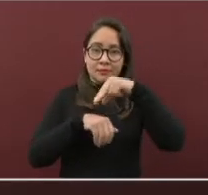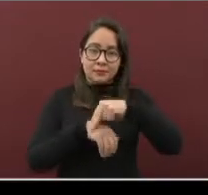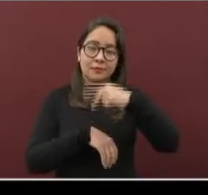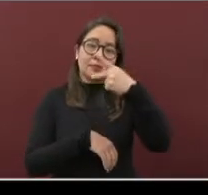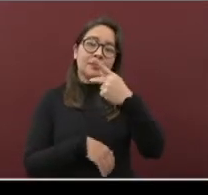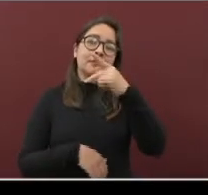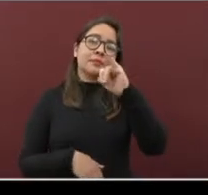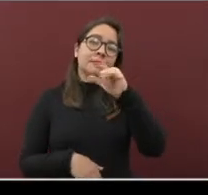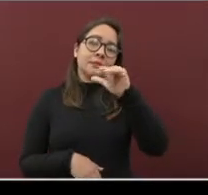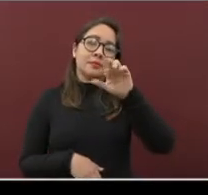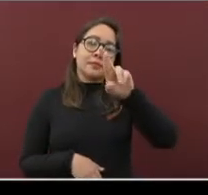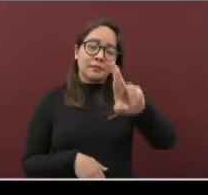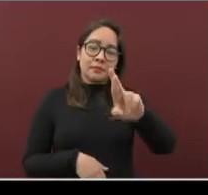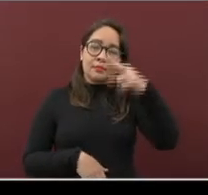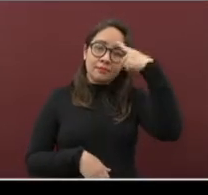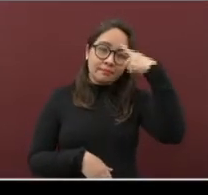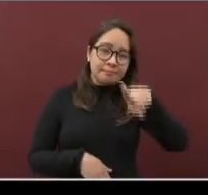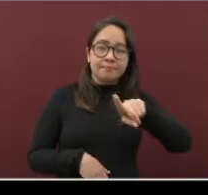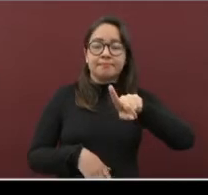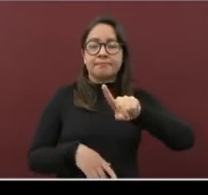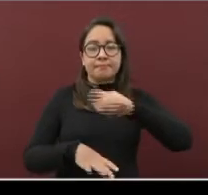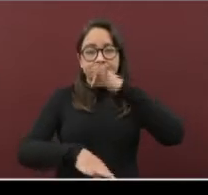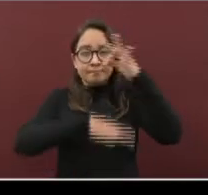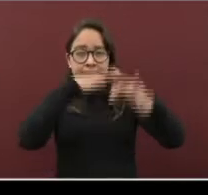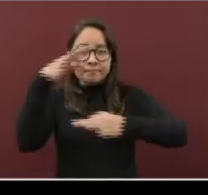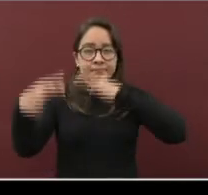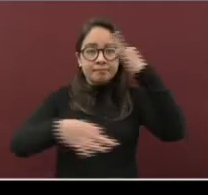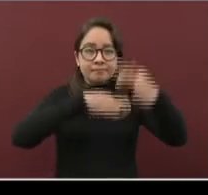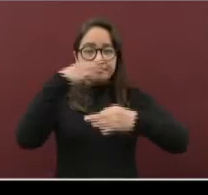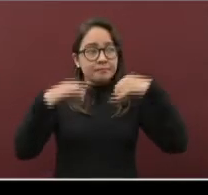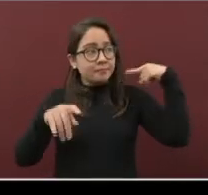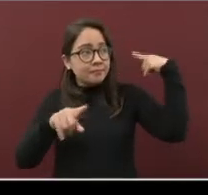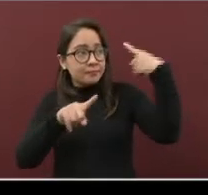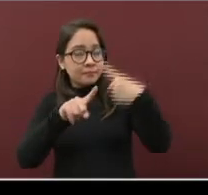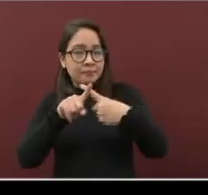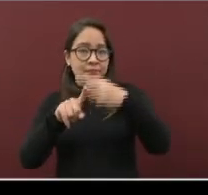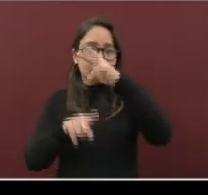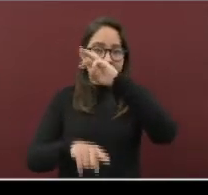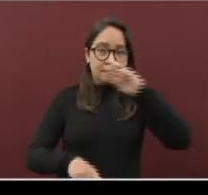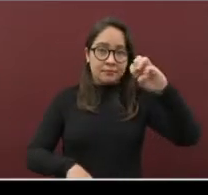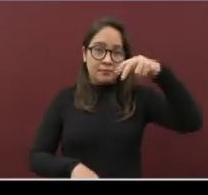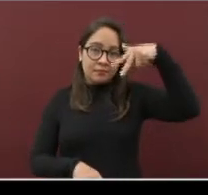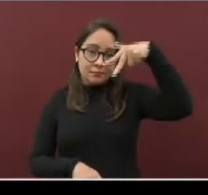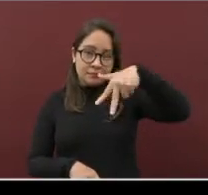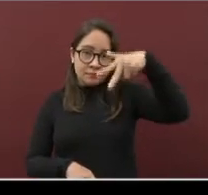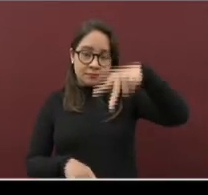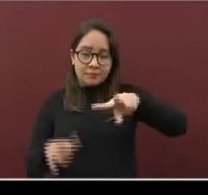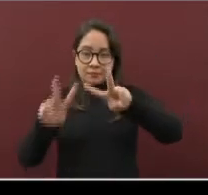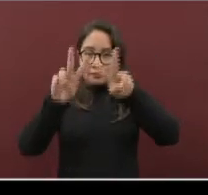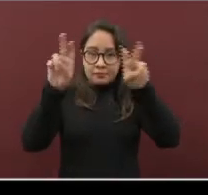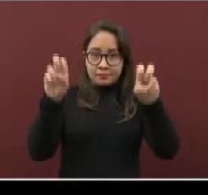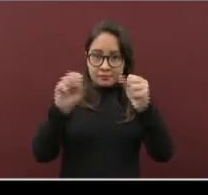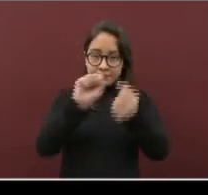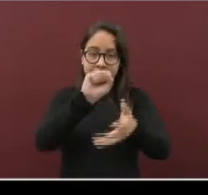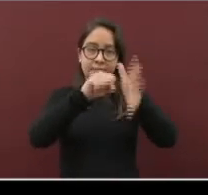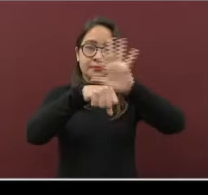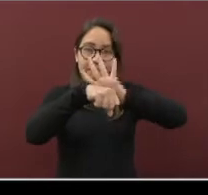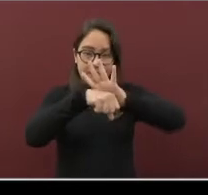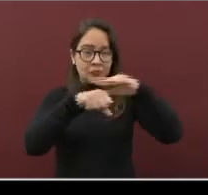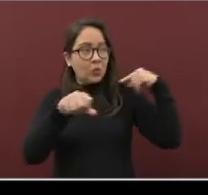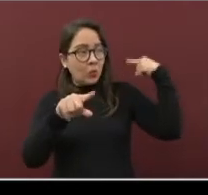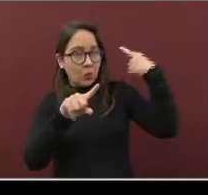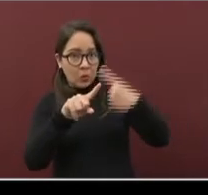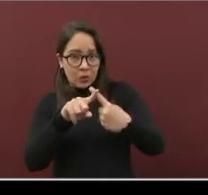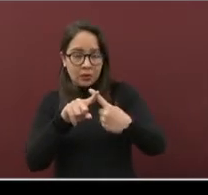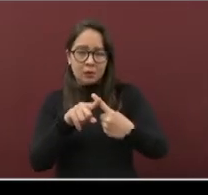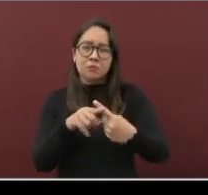dar inicio con informe número 318 de la actualización del coronavirus al día de hoy.